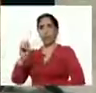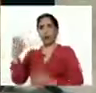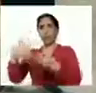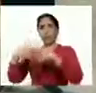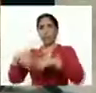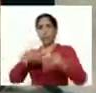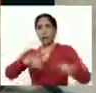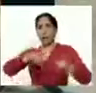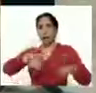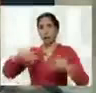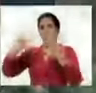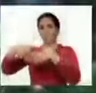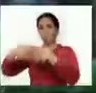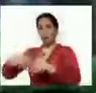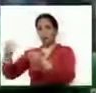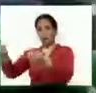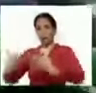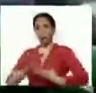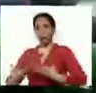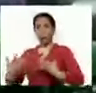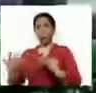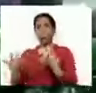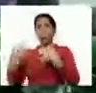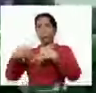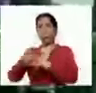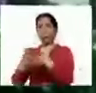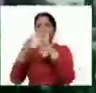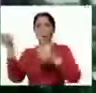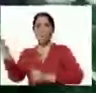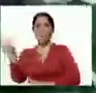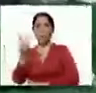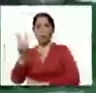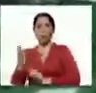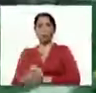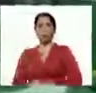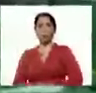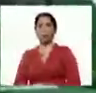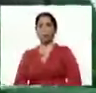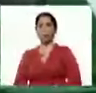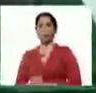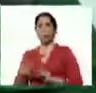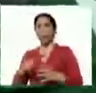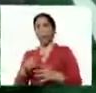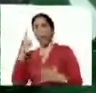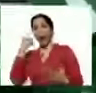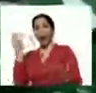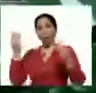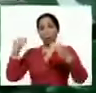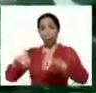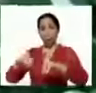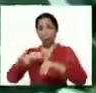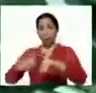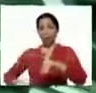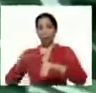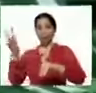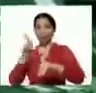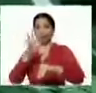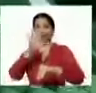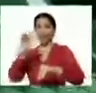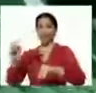agroindustrial, recibiendo conjuntamente para toda Venezuela en el convenio China-Venezuela 50